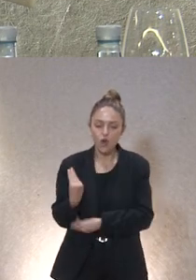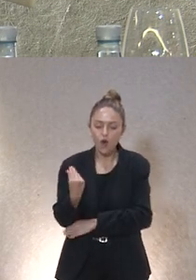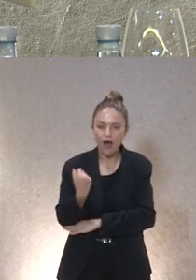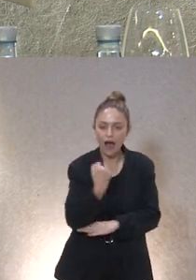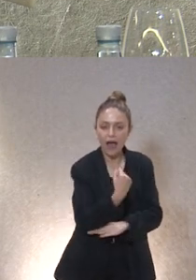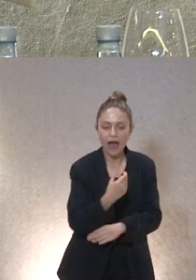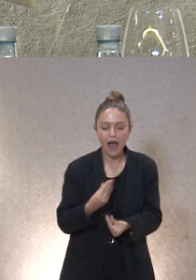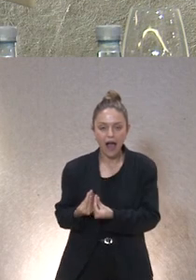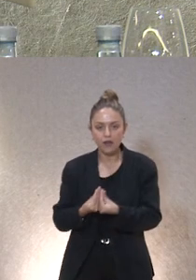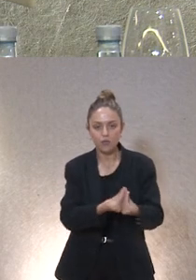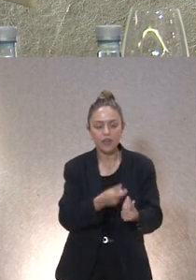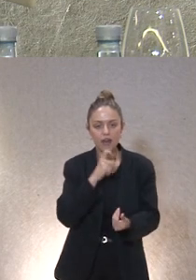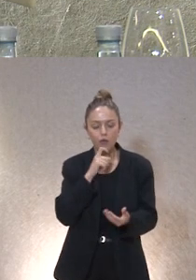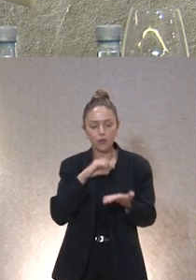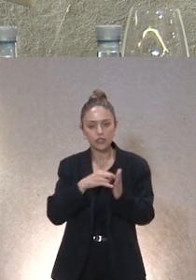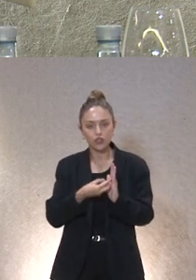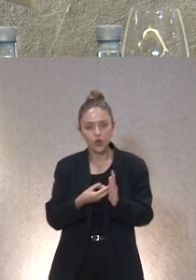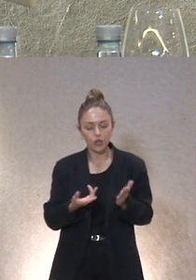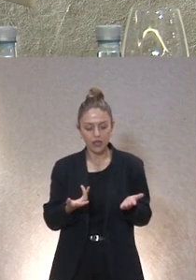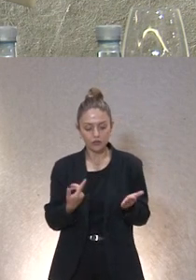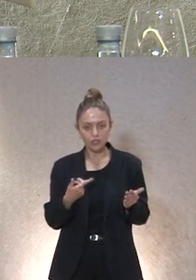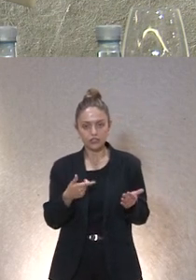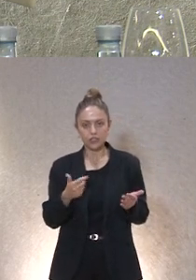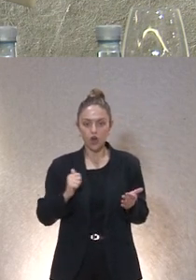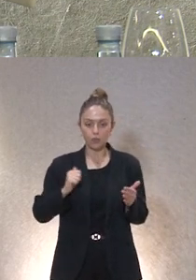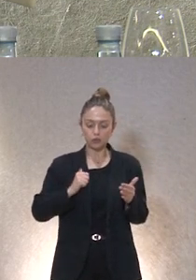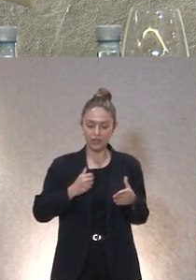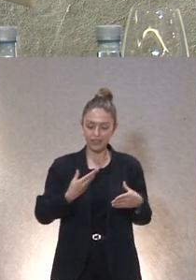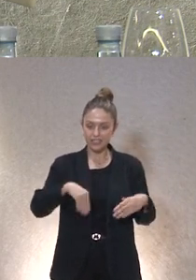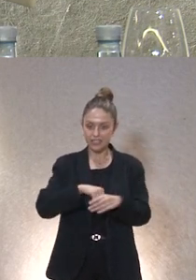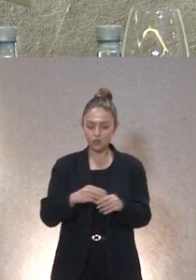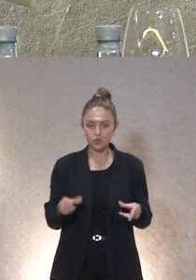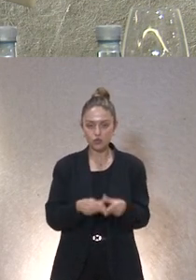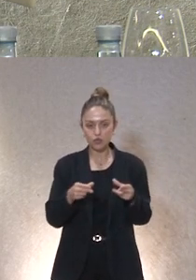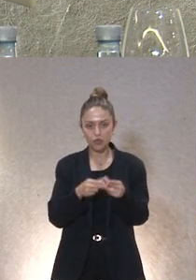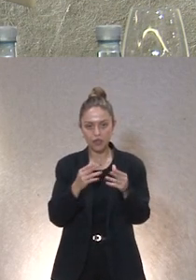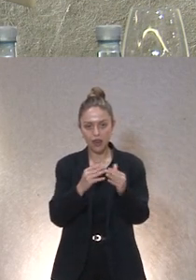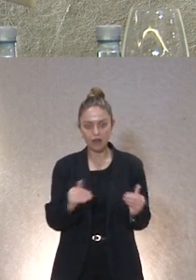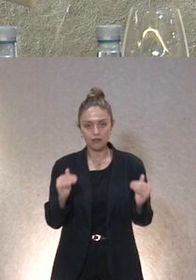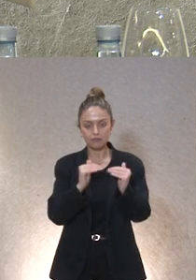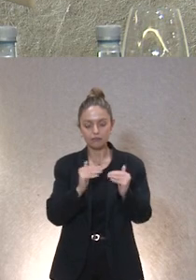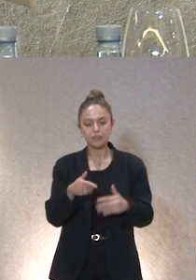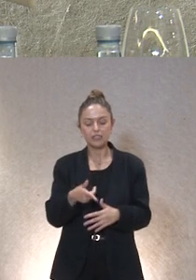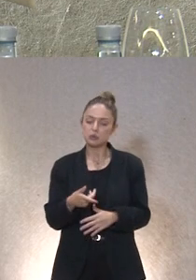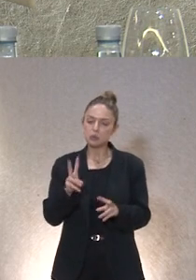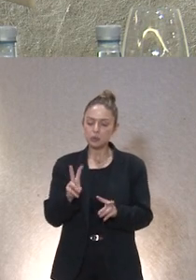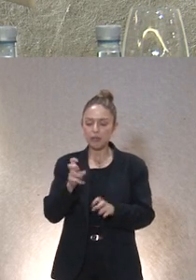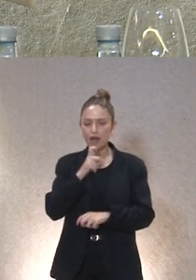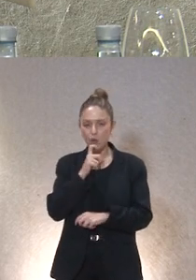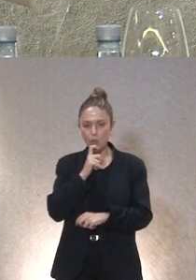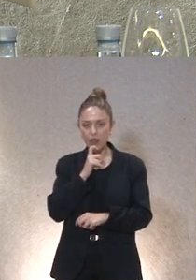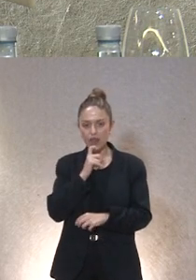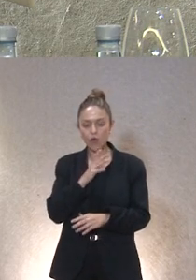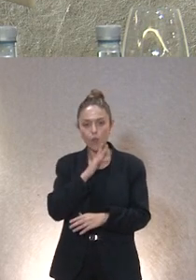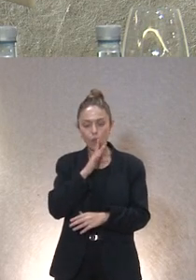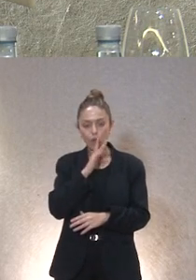entornos tecnológicos como espacio de oportunidades e inclusión social? Bueno yo diría que es un tema muy complejo muy complejo porque ha